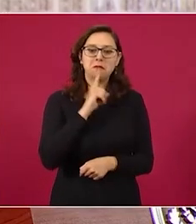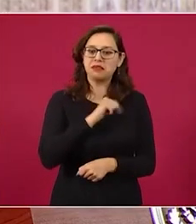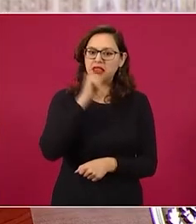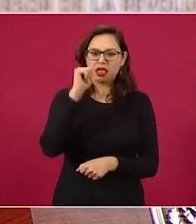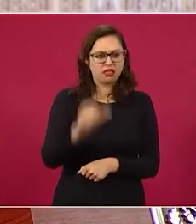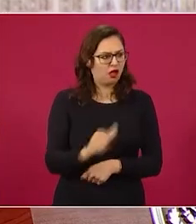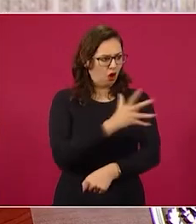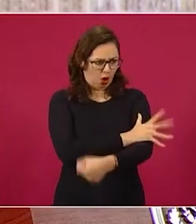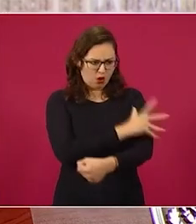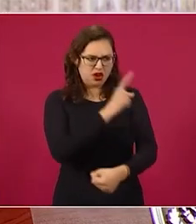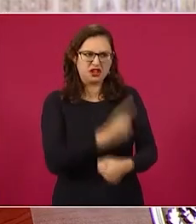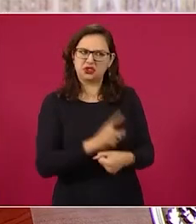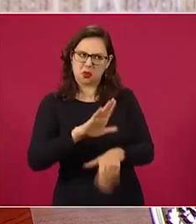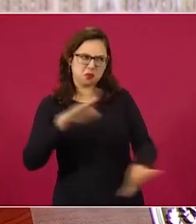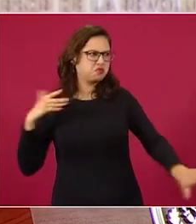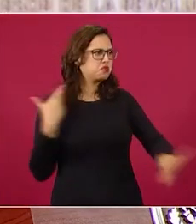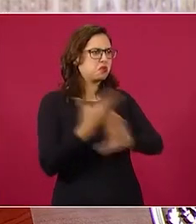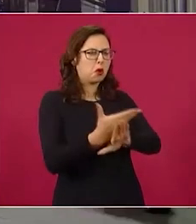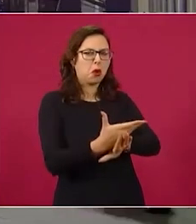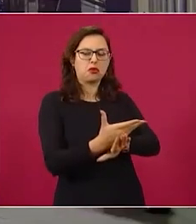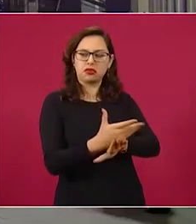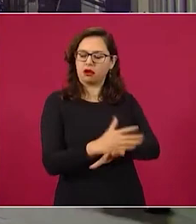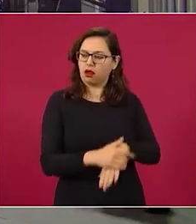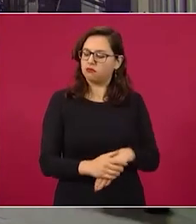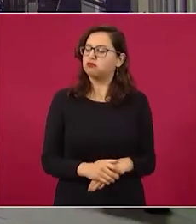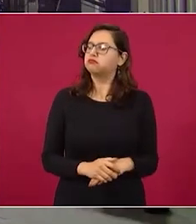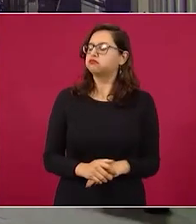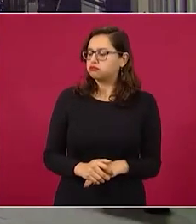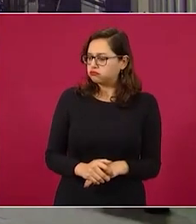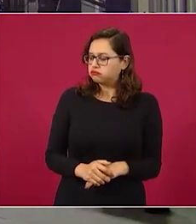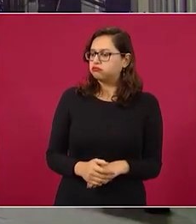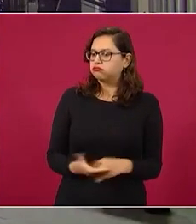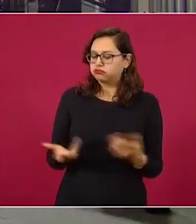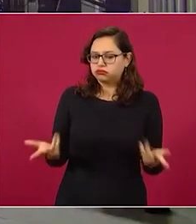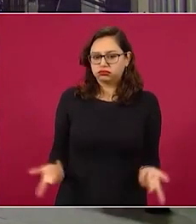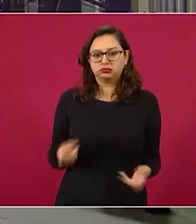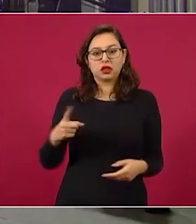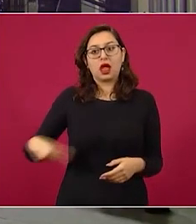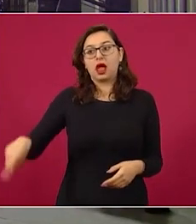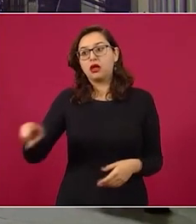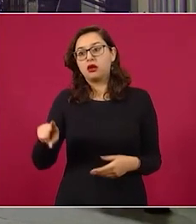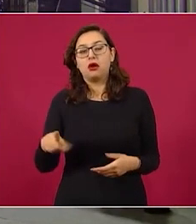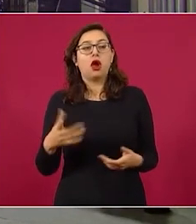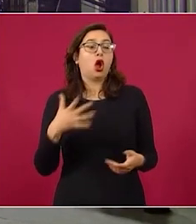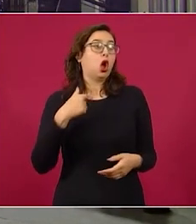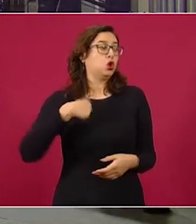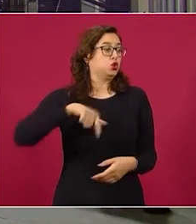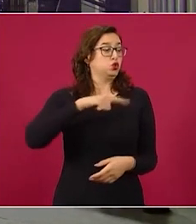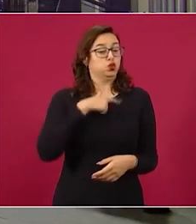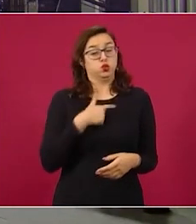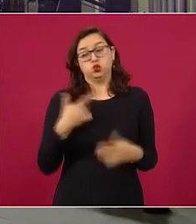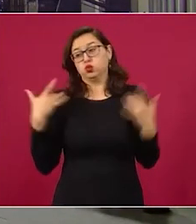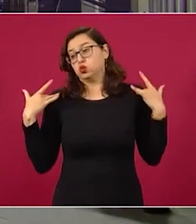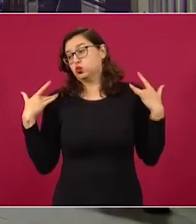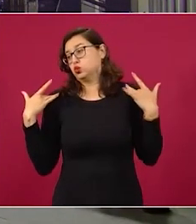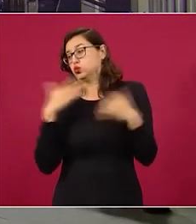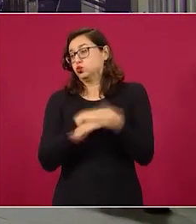de que son centristas, moderados.